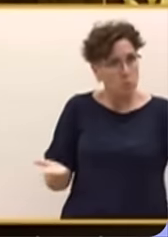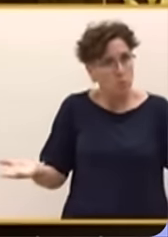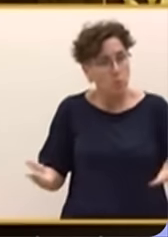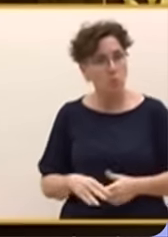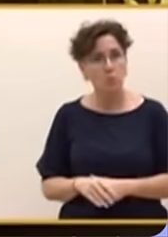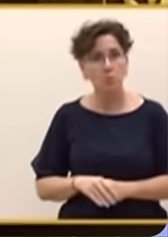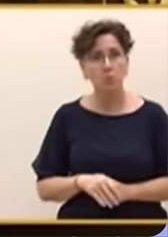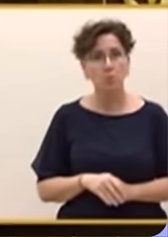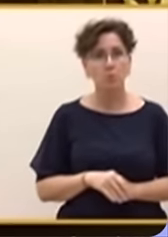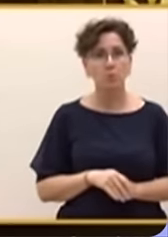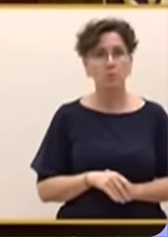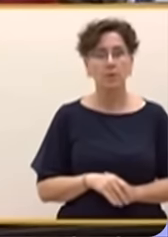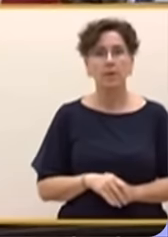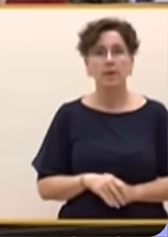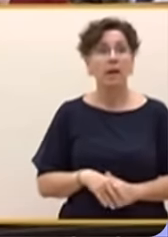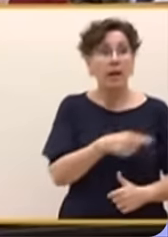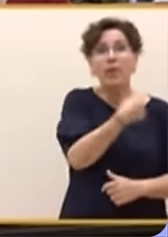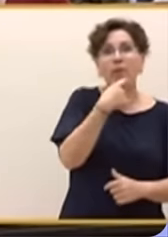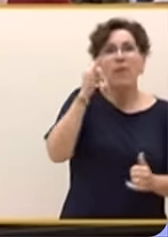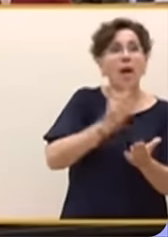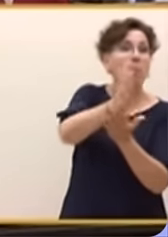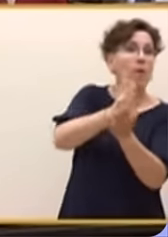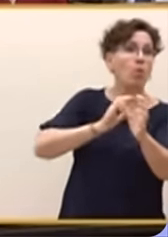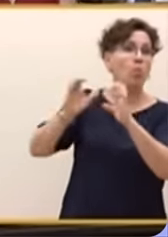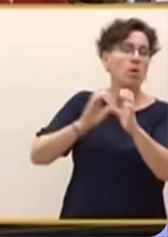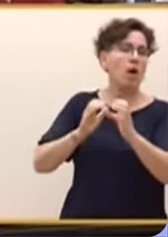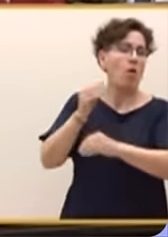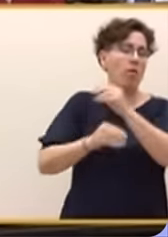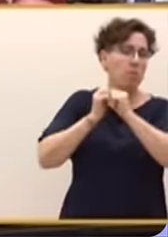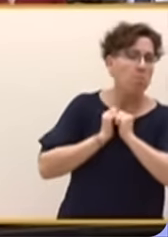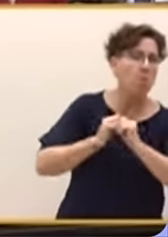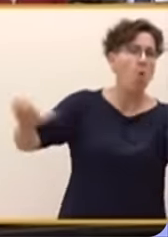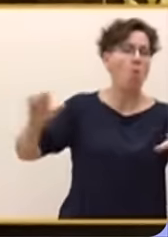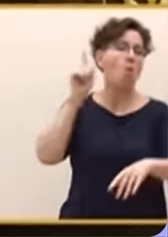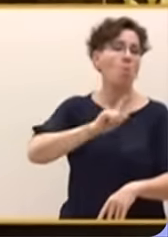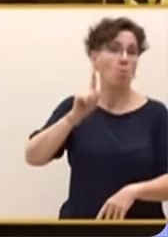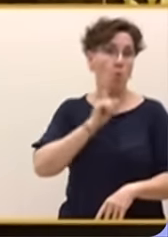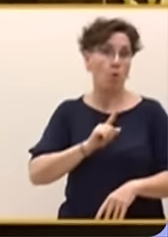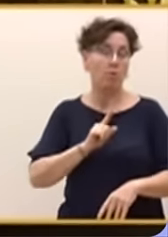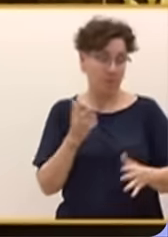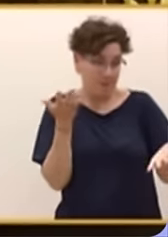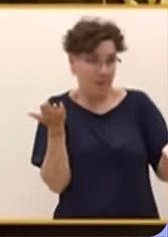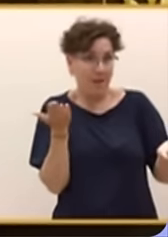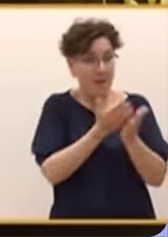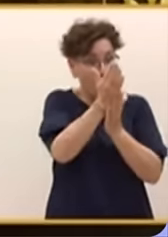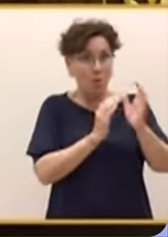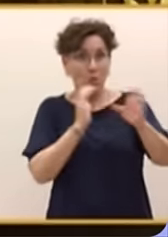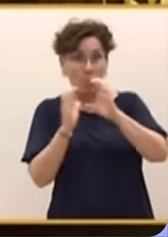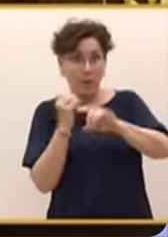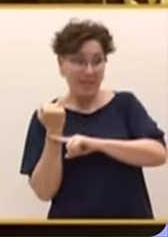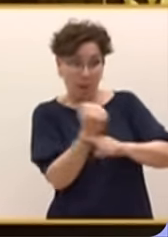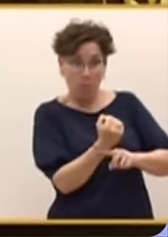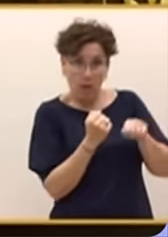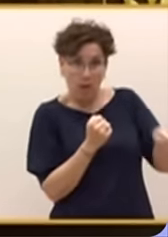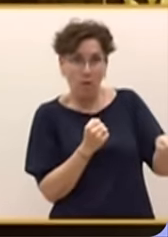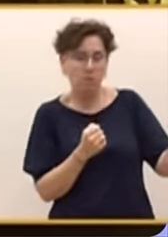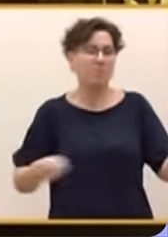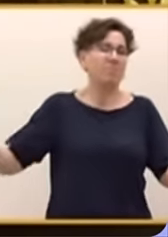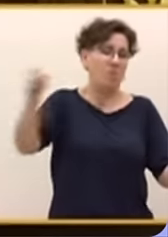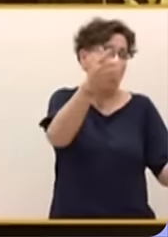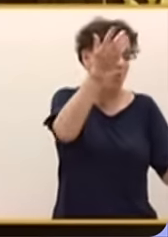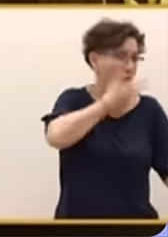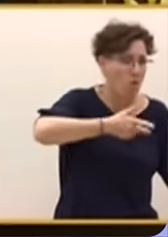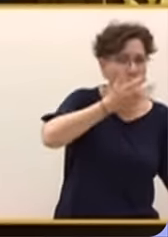Que hay una serie de pseudomedios que lanzan bulos. Claro, los pseudomedios que le apoyan a usted, los pseudomedios muy conocidos, muy